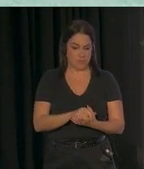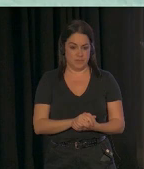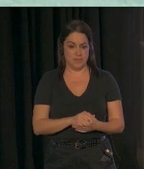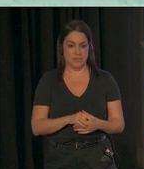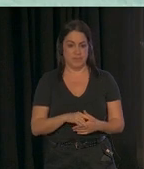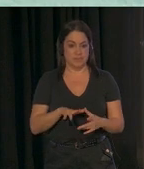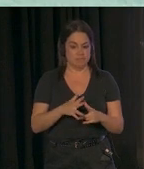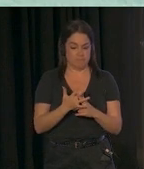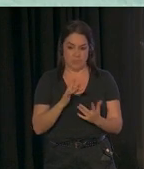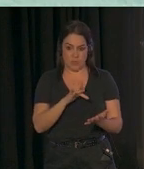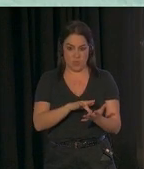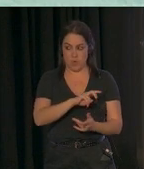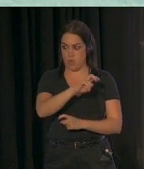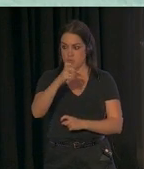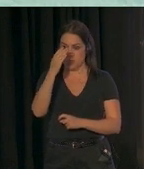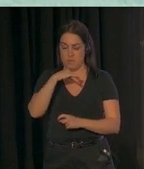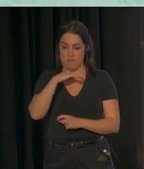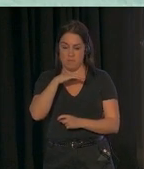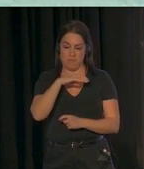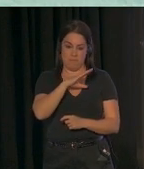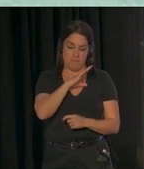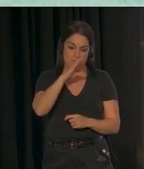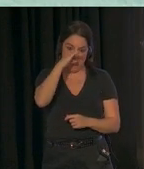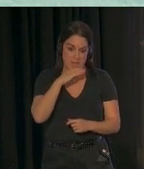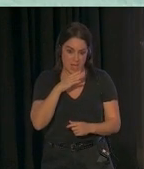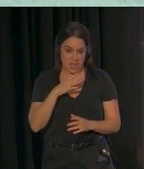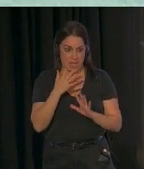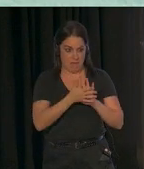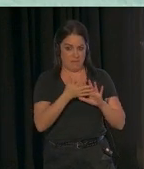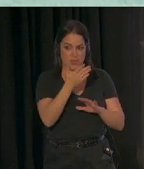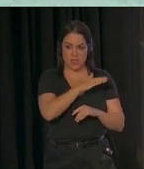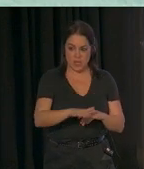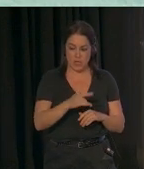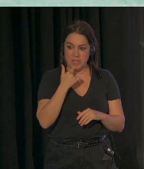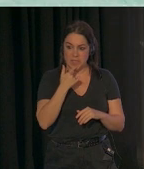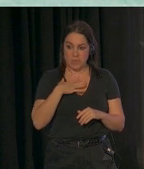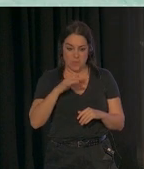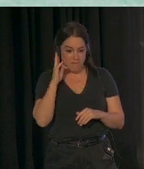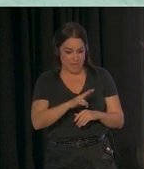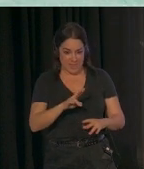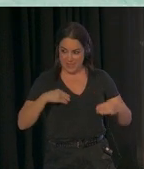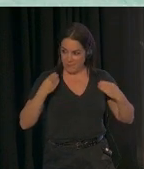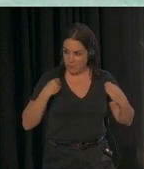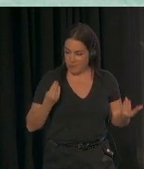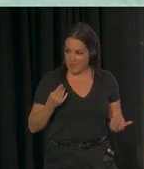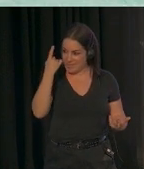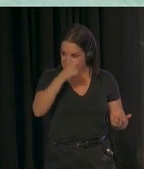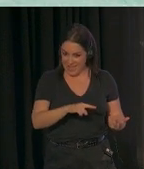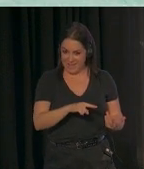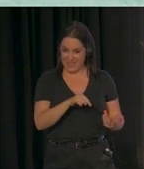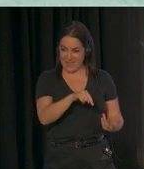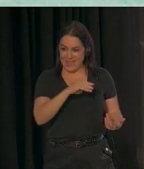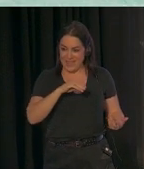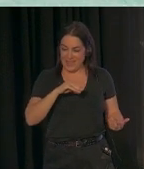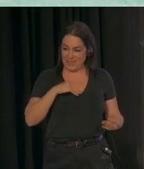Así que otro padre hablando de su hijo. Puedes ver que lo disfruta, sabes que lo está disfrutando,